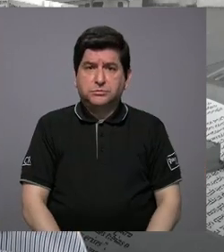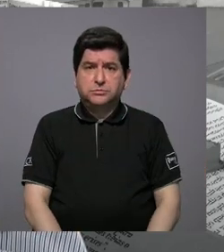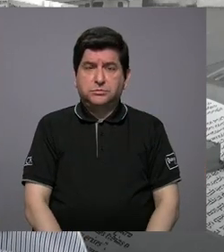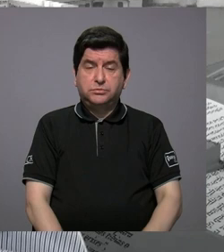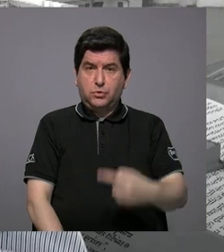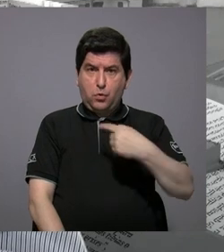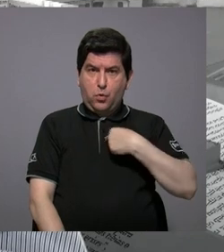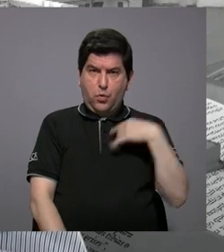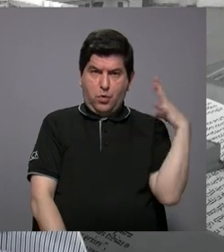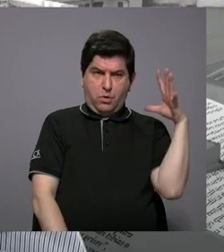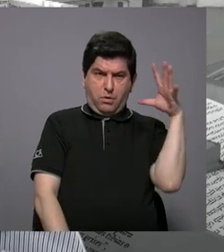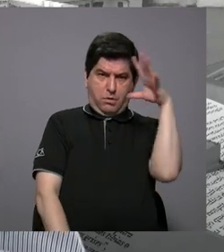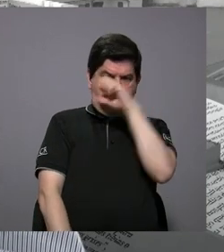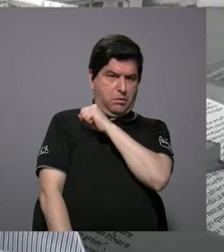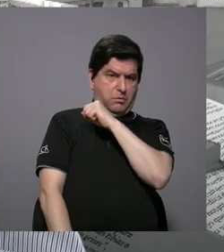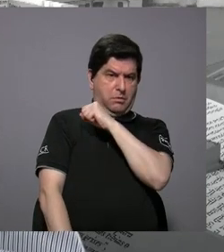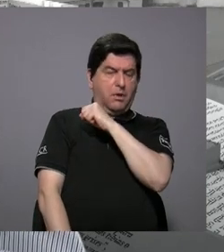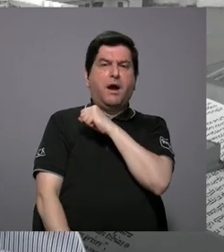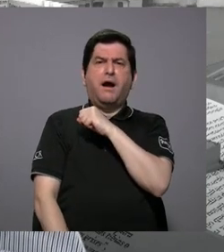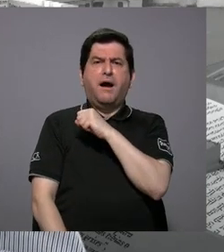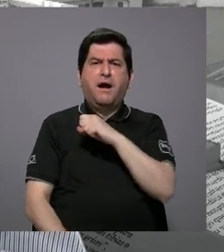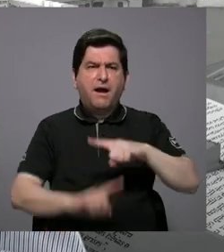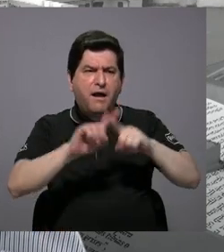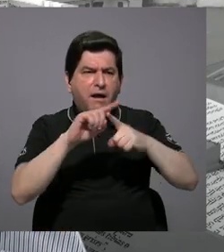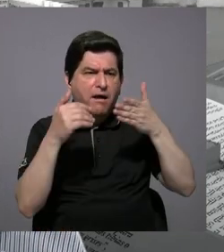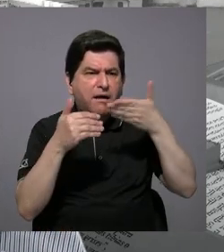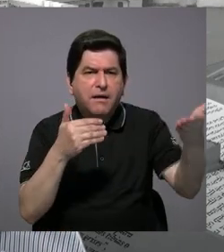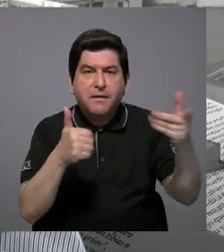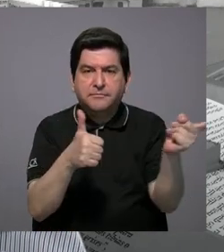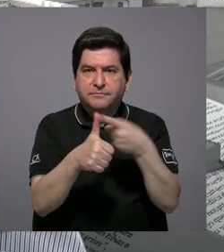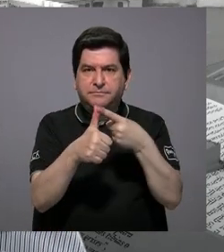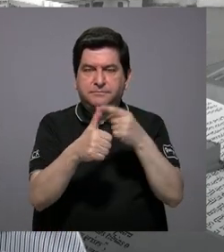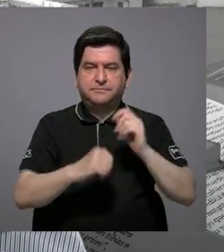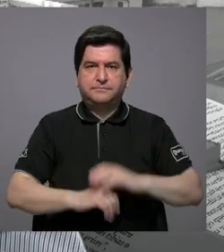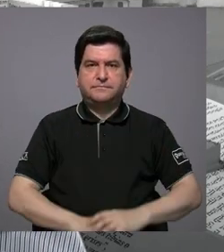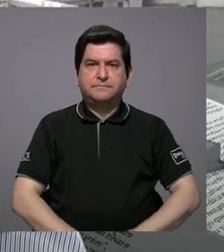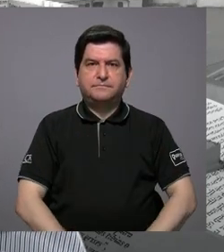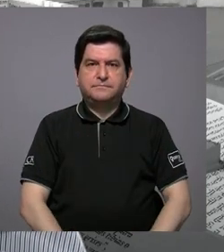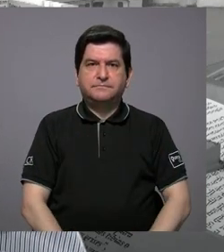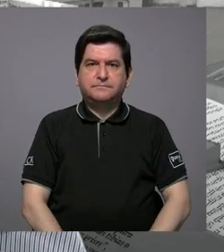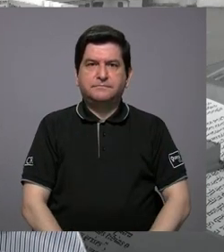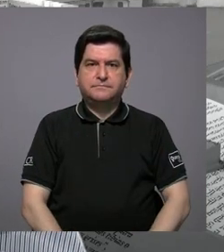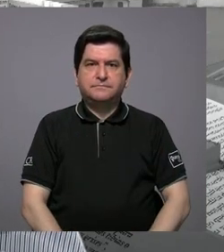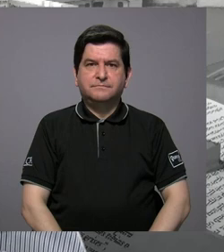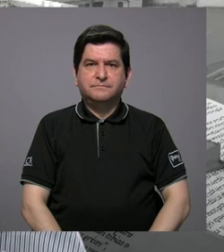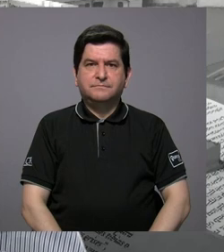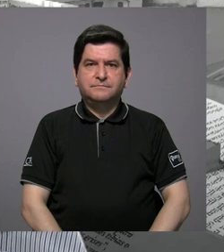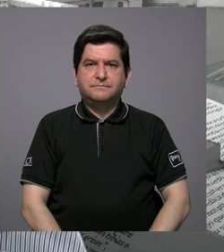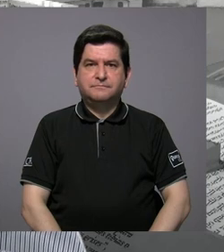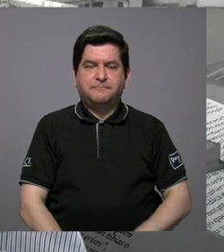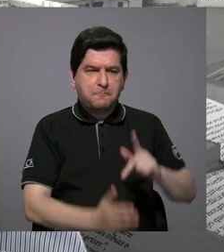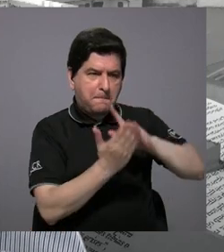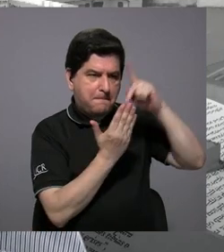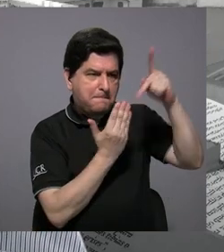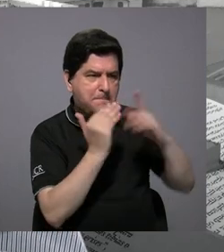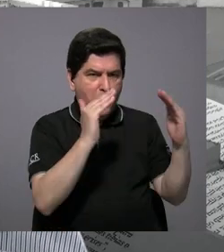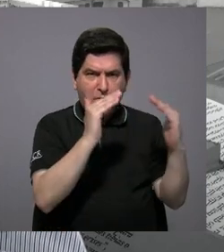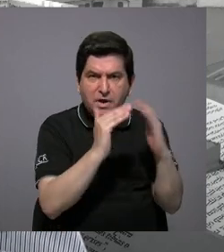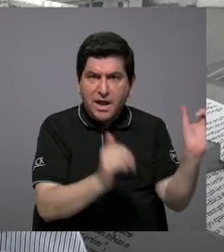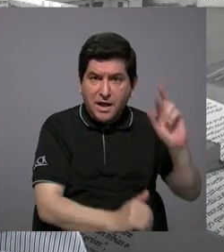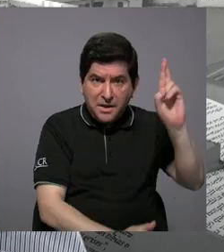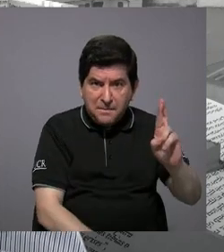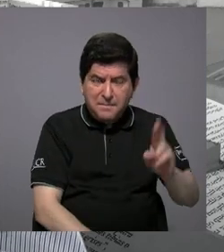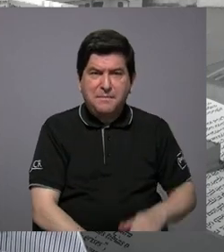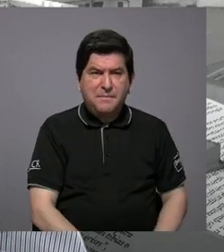se da cuenta de muchas cosas. Bueno, que el programa de vivienda en Costa